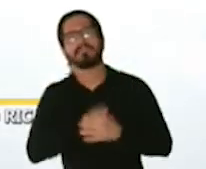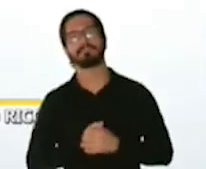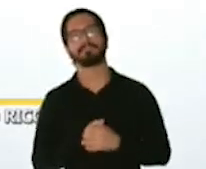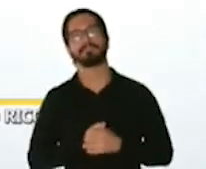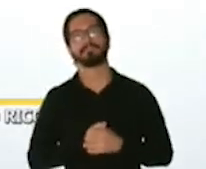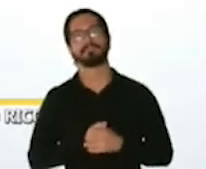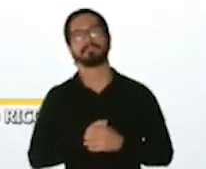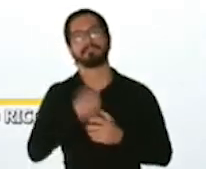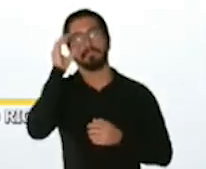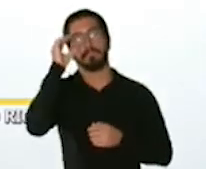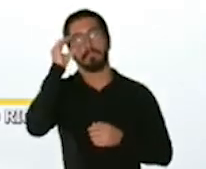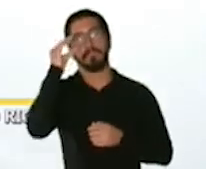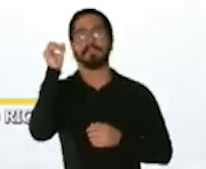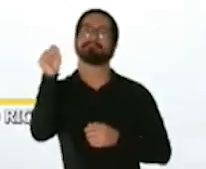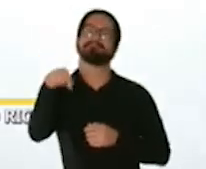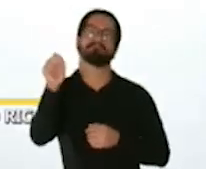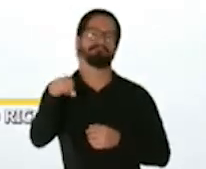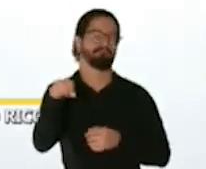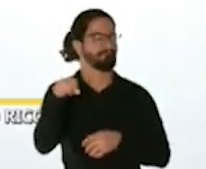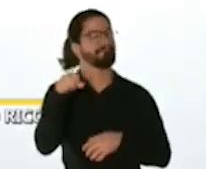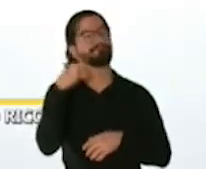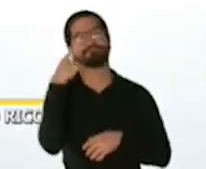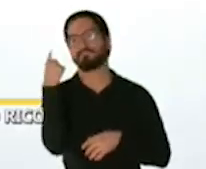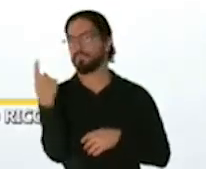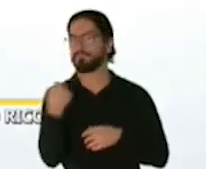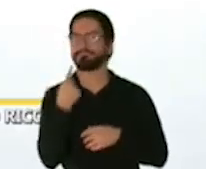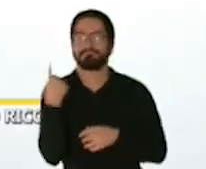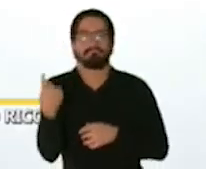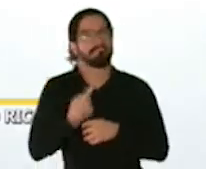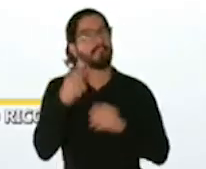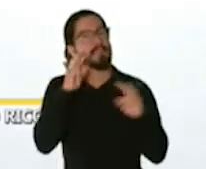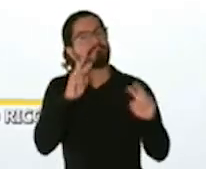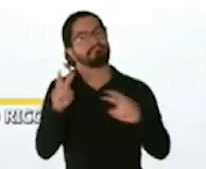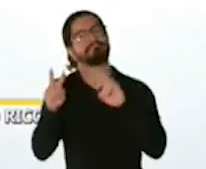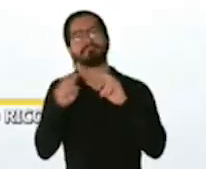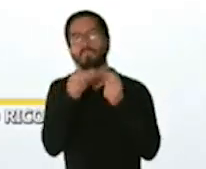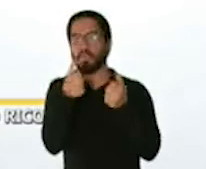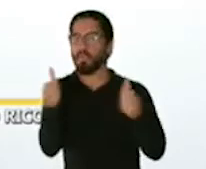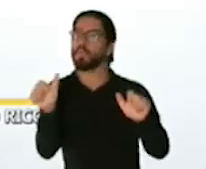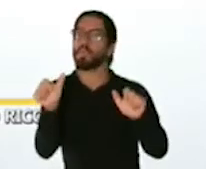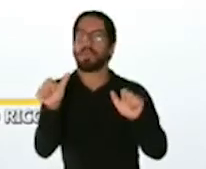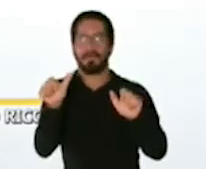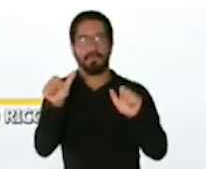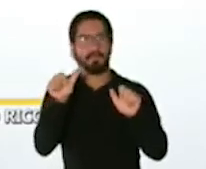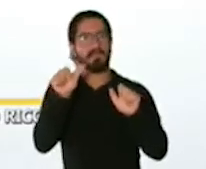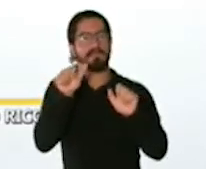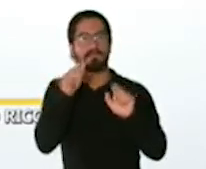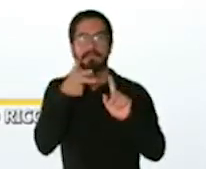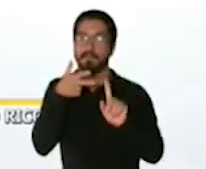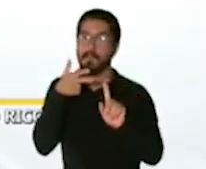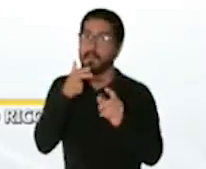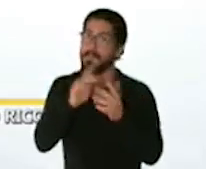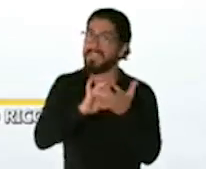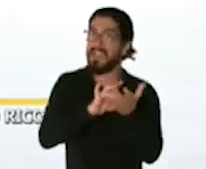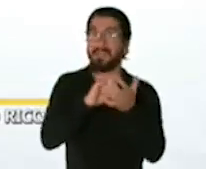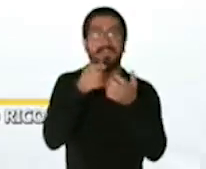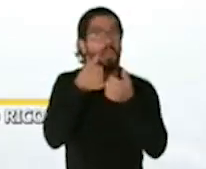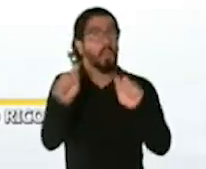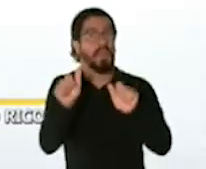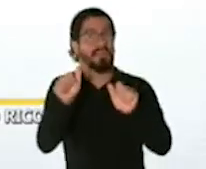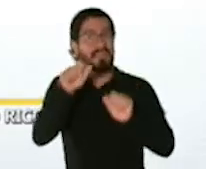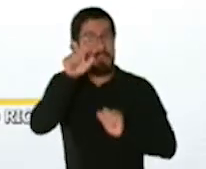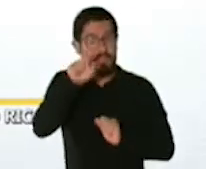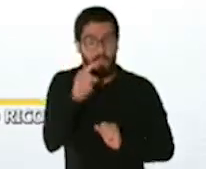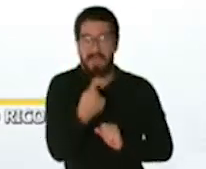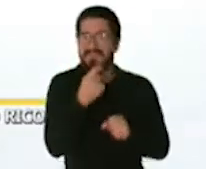ciertamente nosotros siempre tenemos que estar pendiente de cualquier reacción que tenga un paciente cuando le necesitamos cualquier medicamento no la